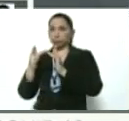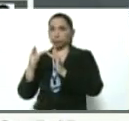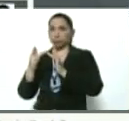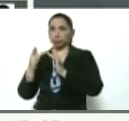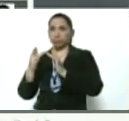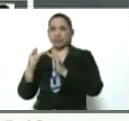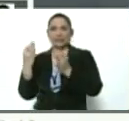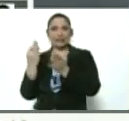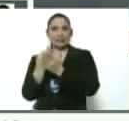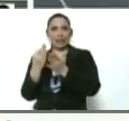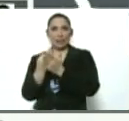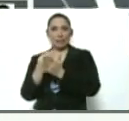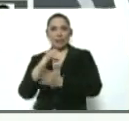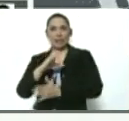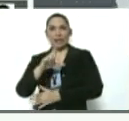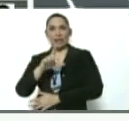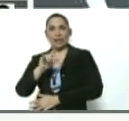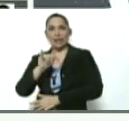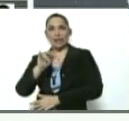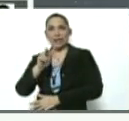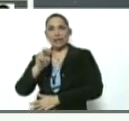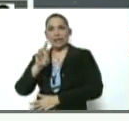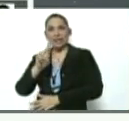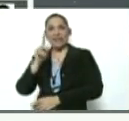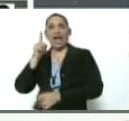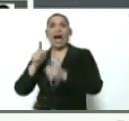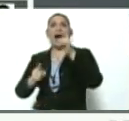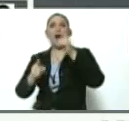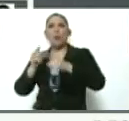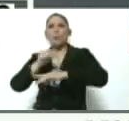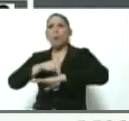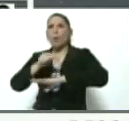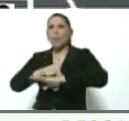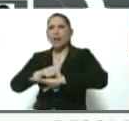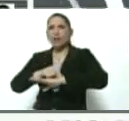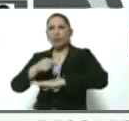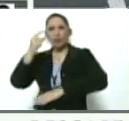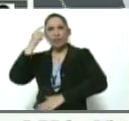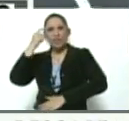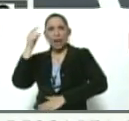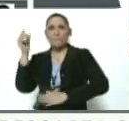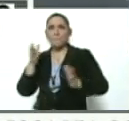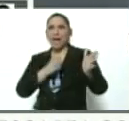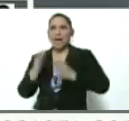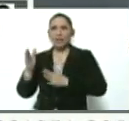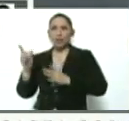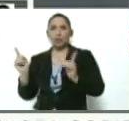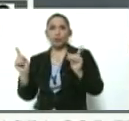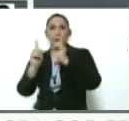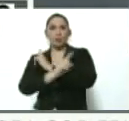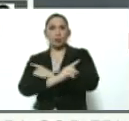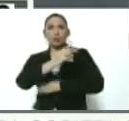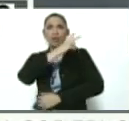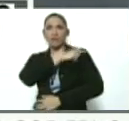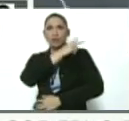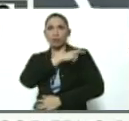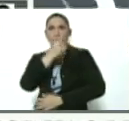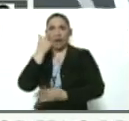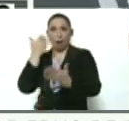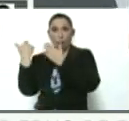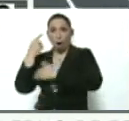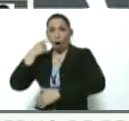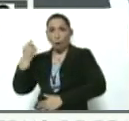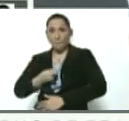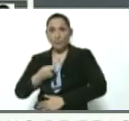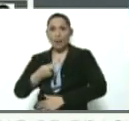Cordón, pero en algún momento del mes de marzo, de mediados de marzo, es sustituido esa jefatura de Clíber Alcalá por unas